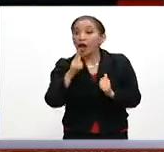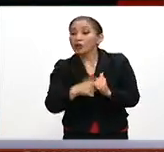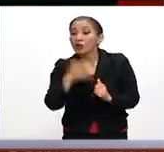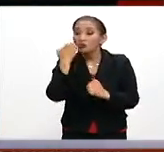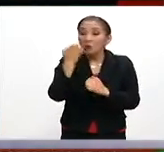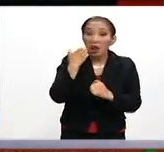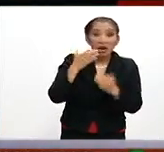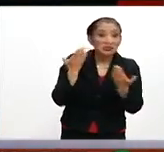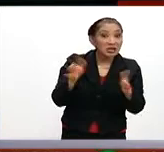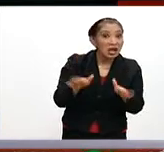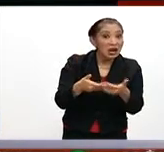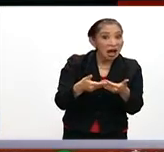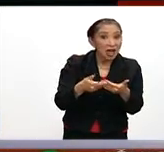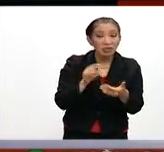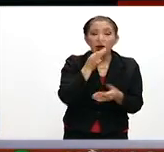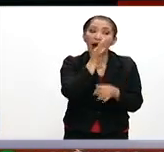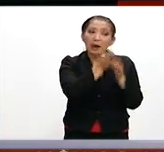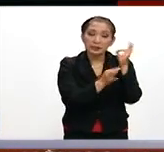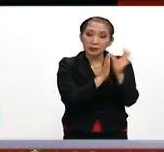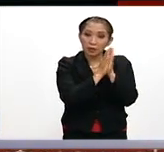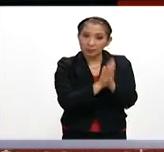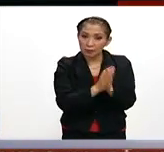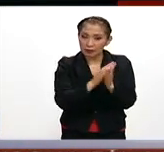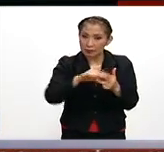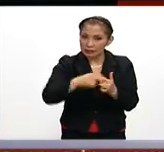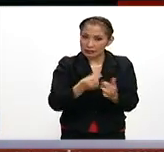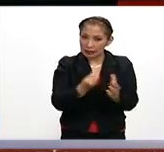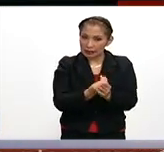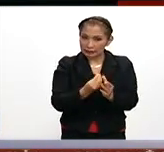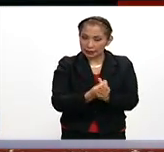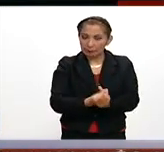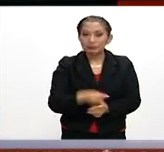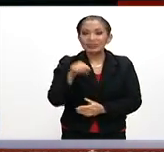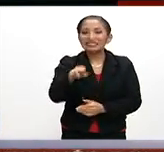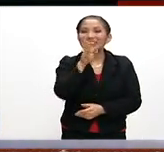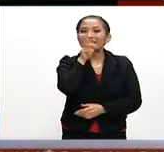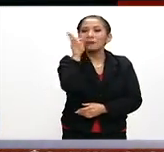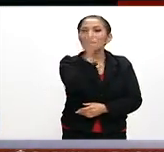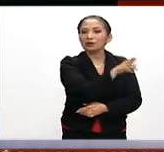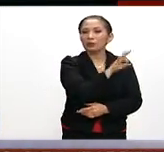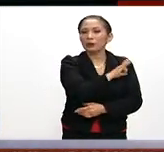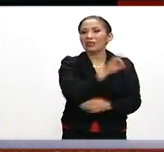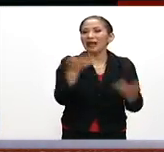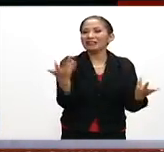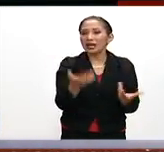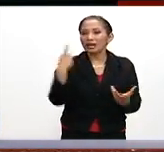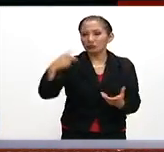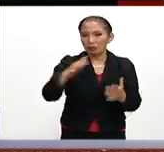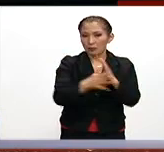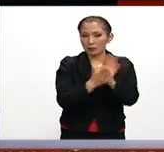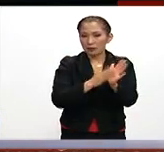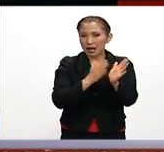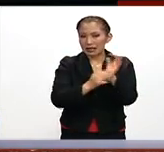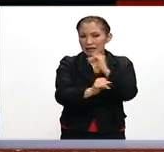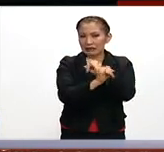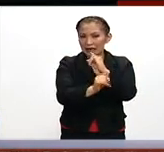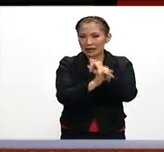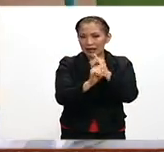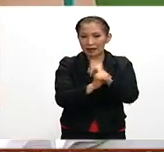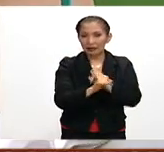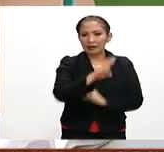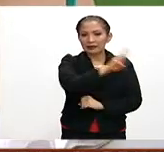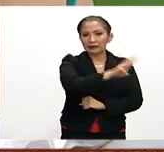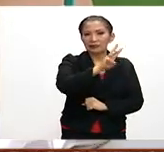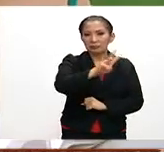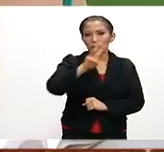escuelas que no abran durante este inicio de clases. Dichos reportes podrán realizarse desde la página de la institución que es